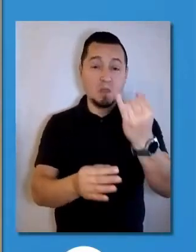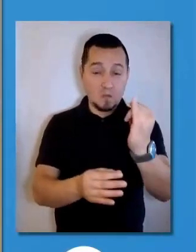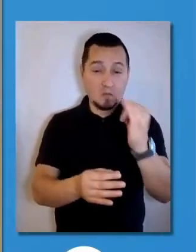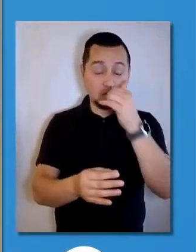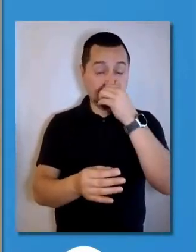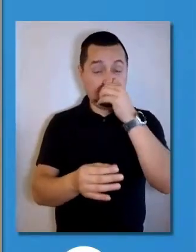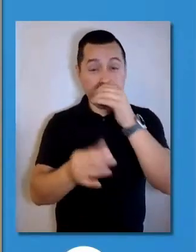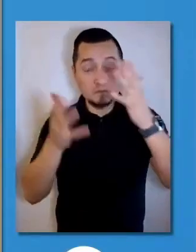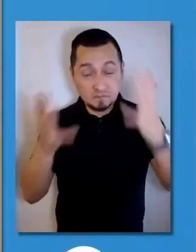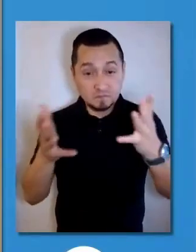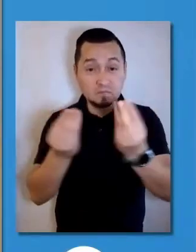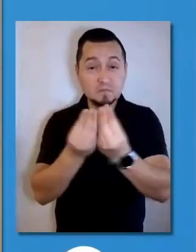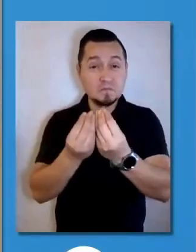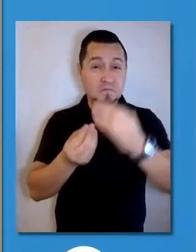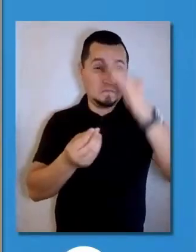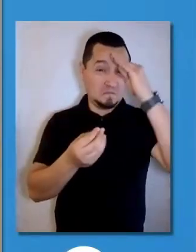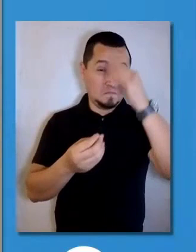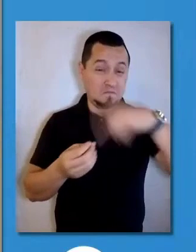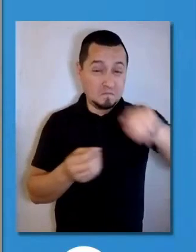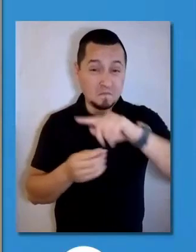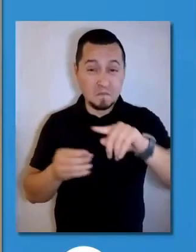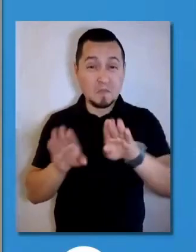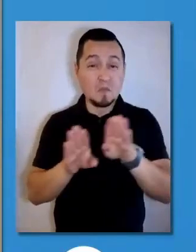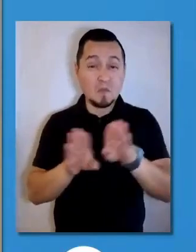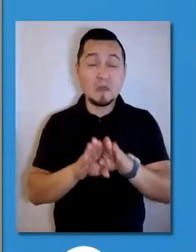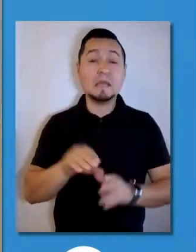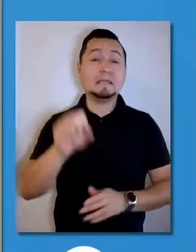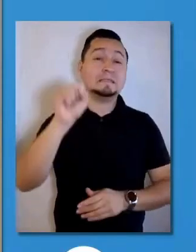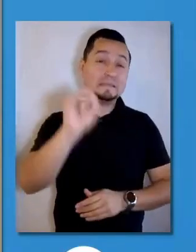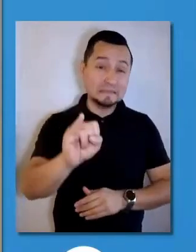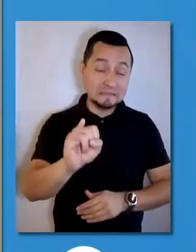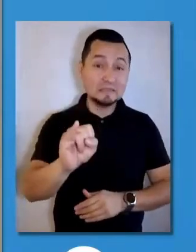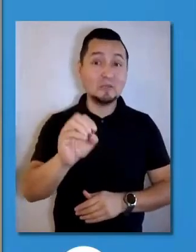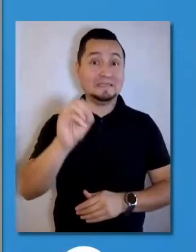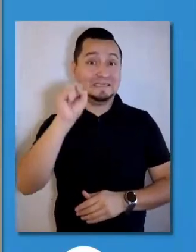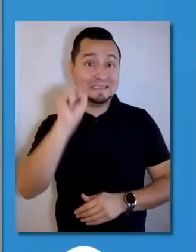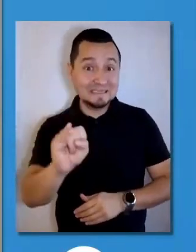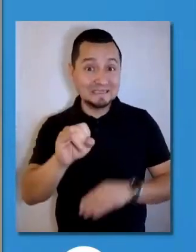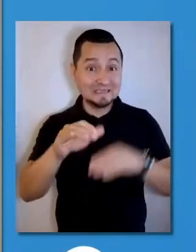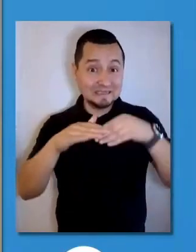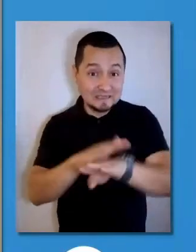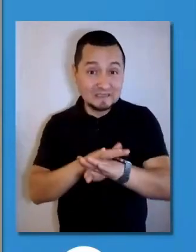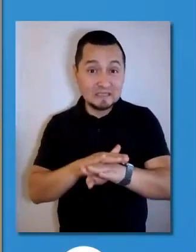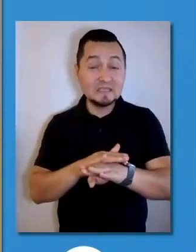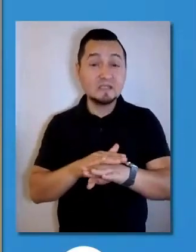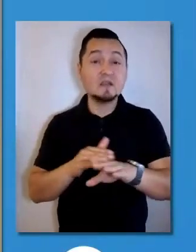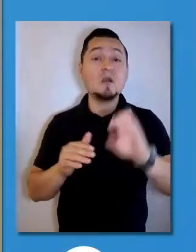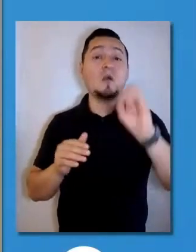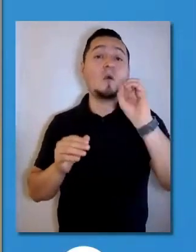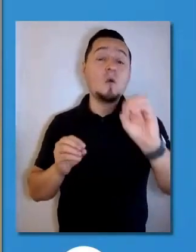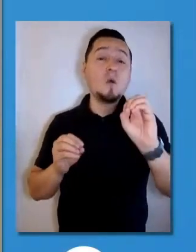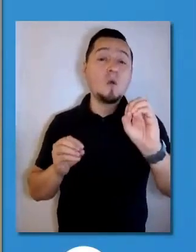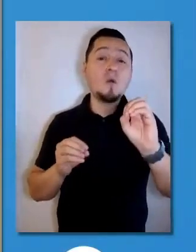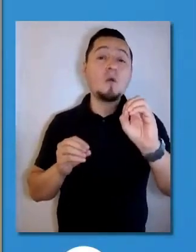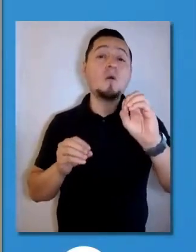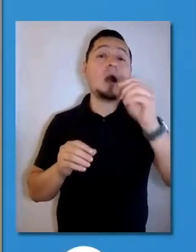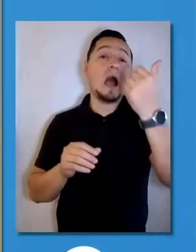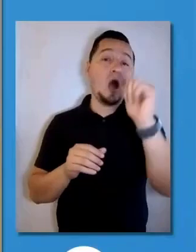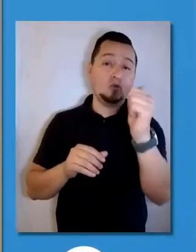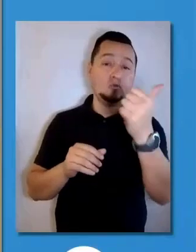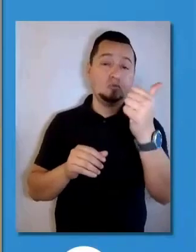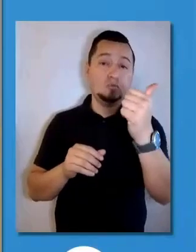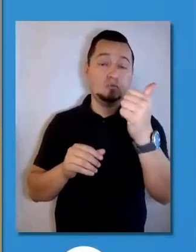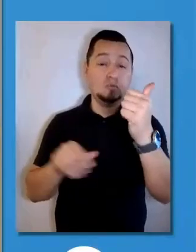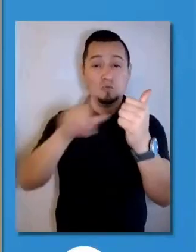sea como sea, contra viento y marea, es sí o sí vamos a regresar a clases presenciales en el mes de agosto.